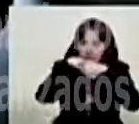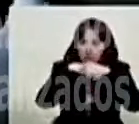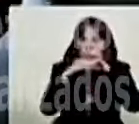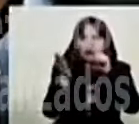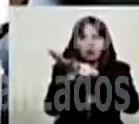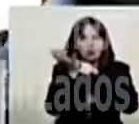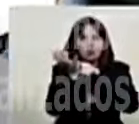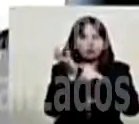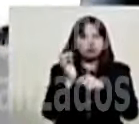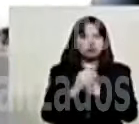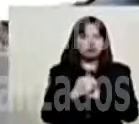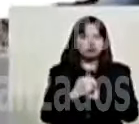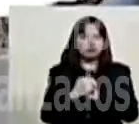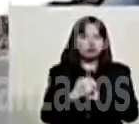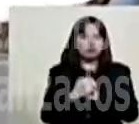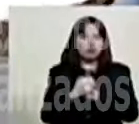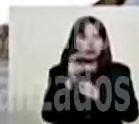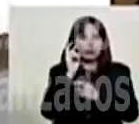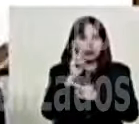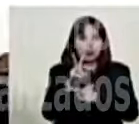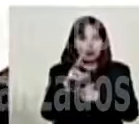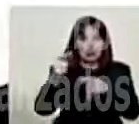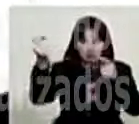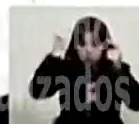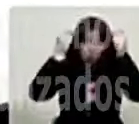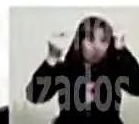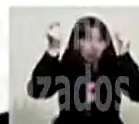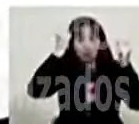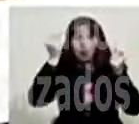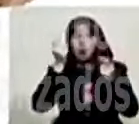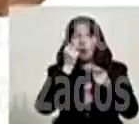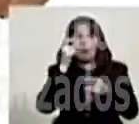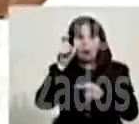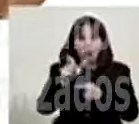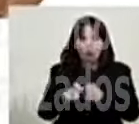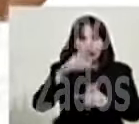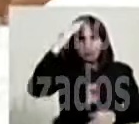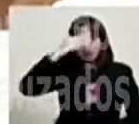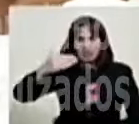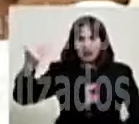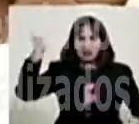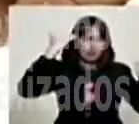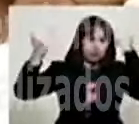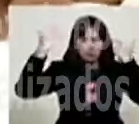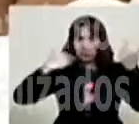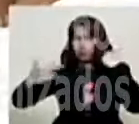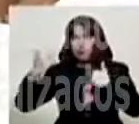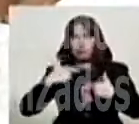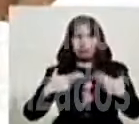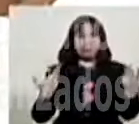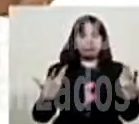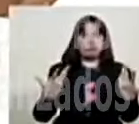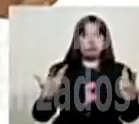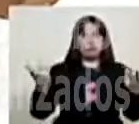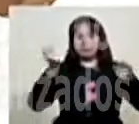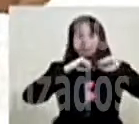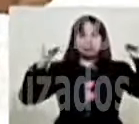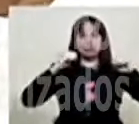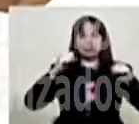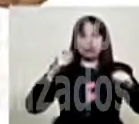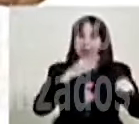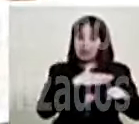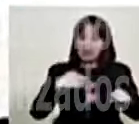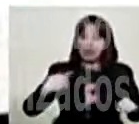Que sacaron de la cabeza de uno de nuestros muchachos. Por eso decía, trataron de